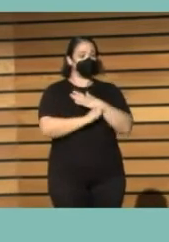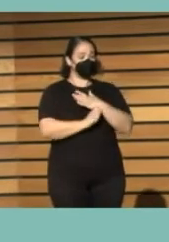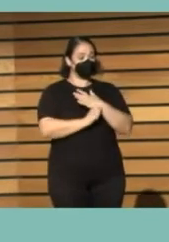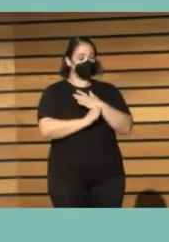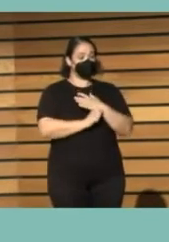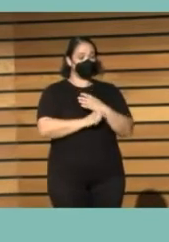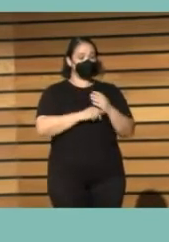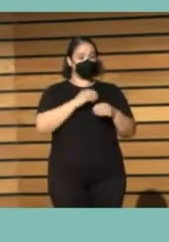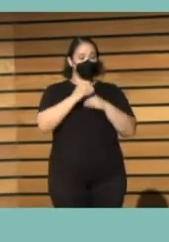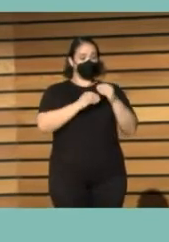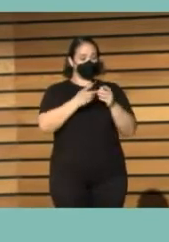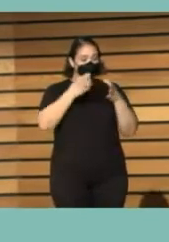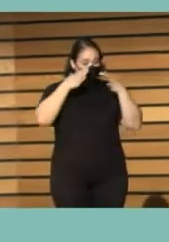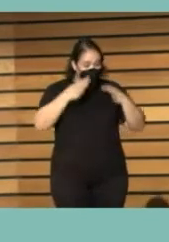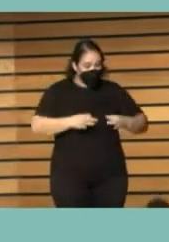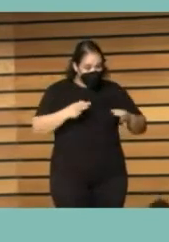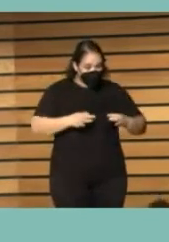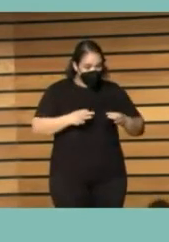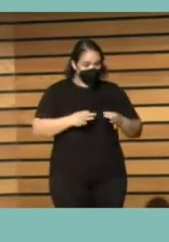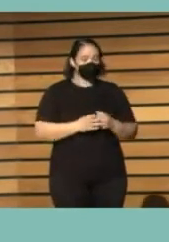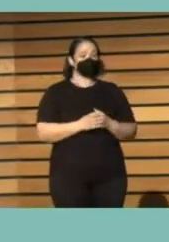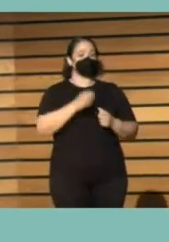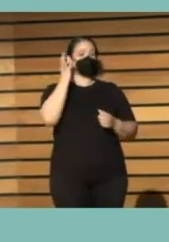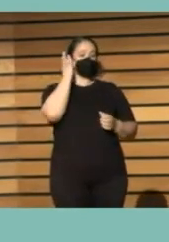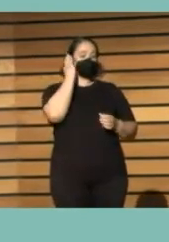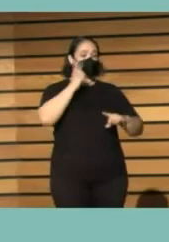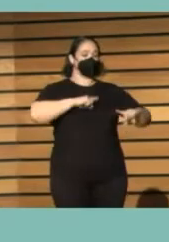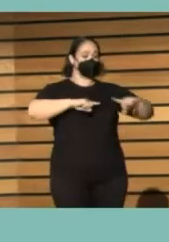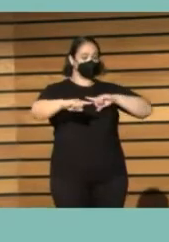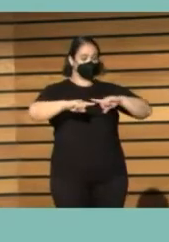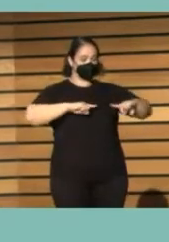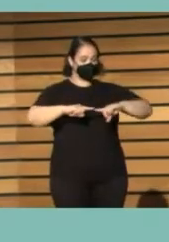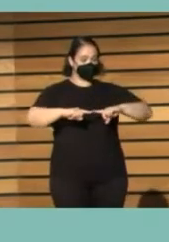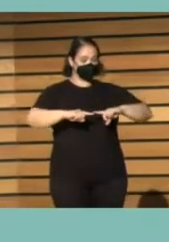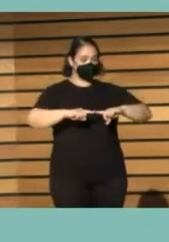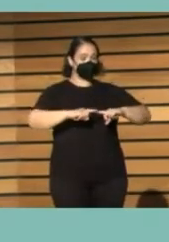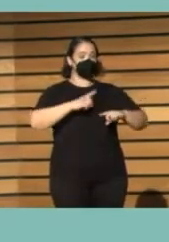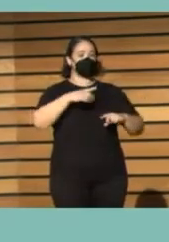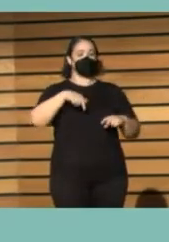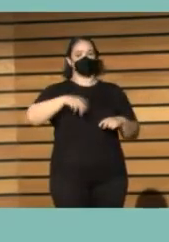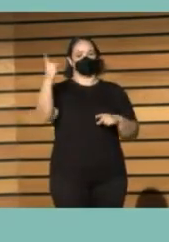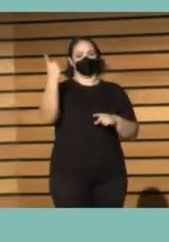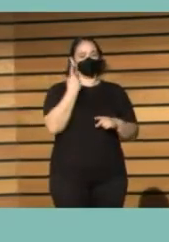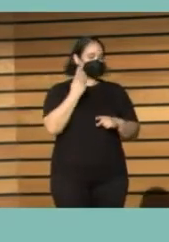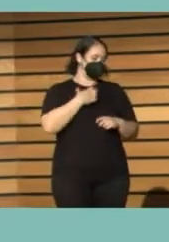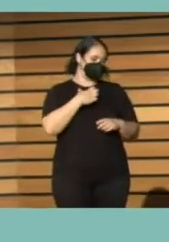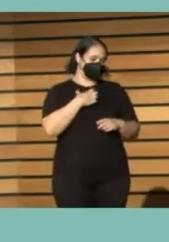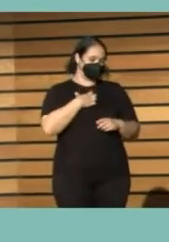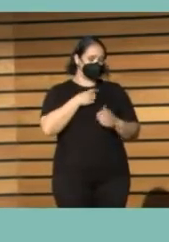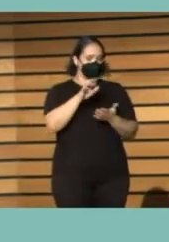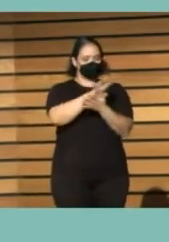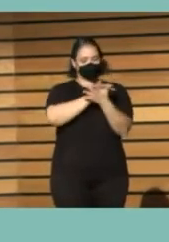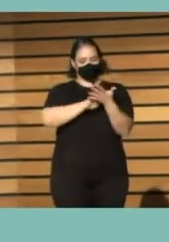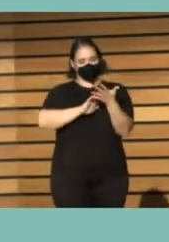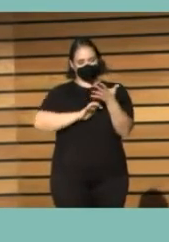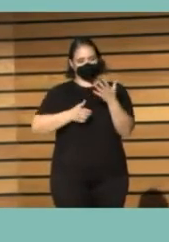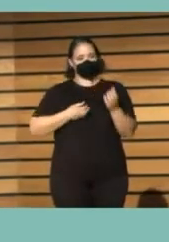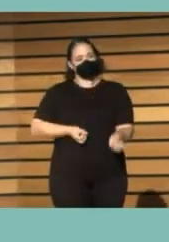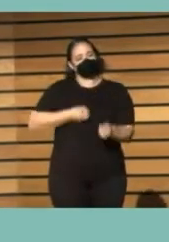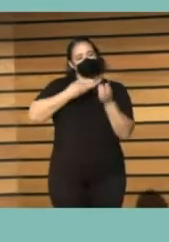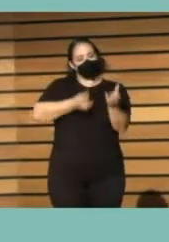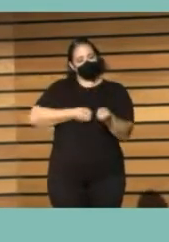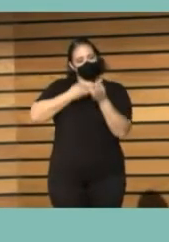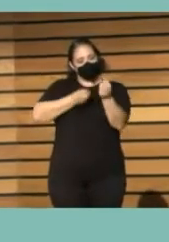Digitalización lo coordina en realidad Laura Guindal de la subdirección que no ha podido venir y pues me ha pasado un texto que os voy a presentar ahora.